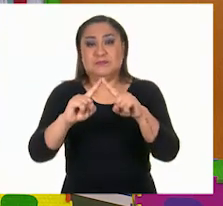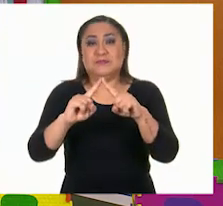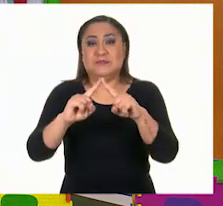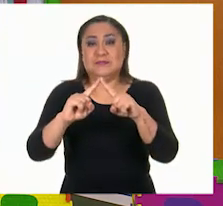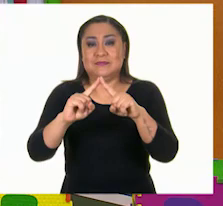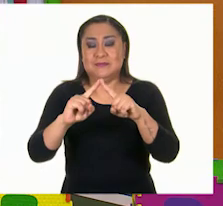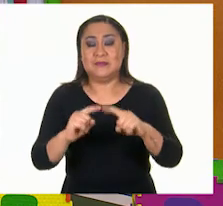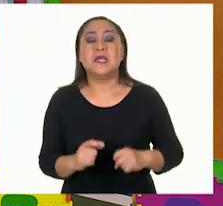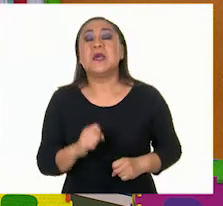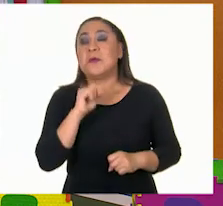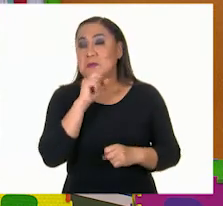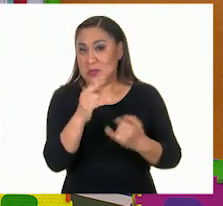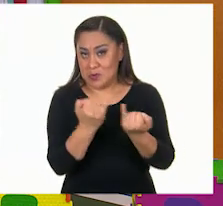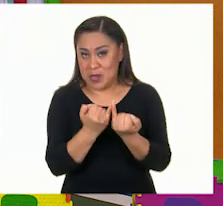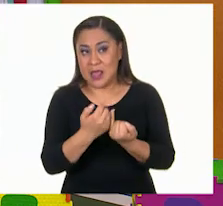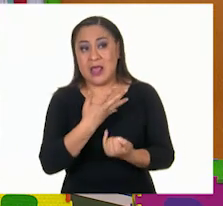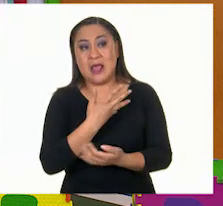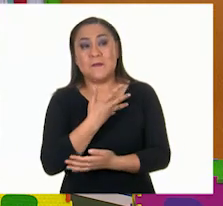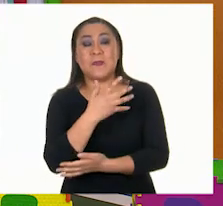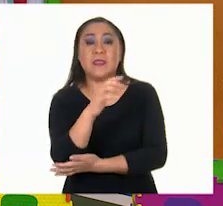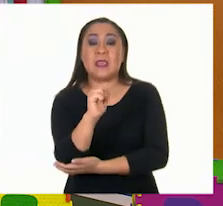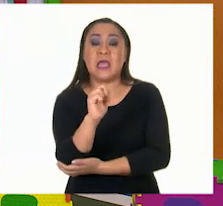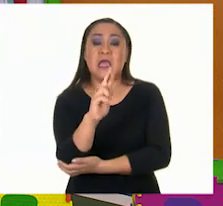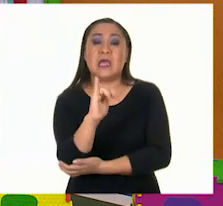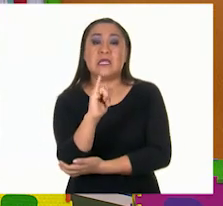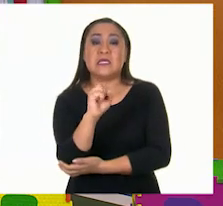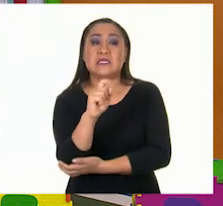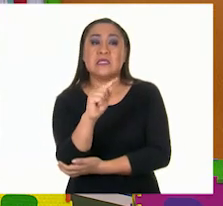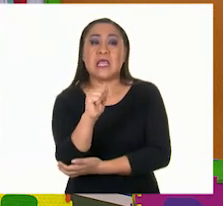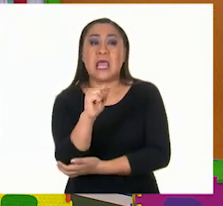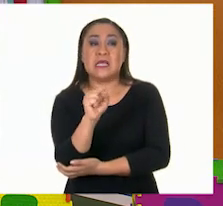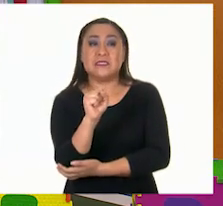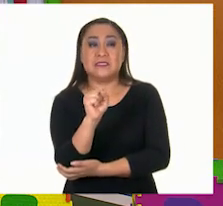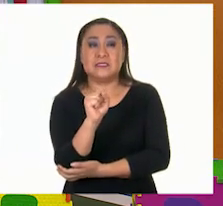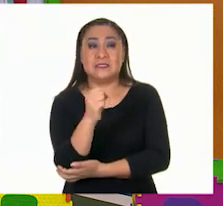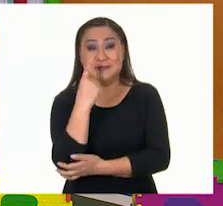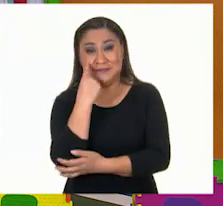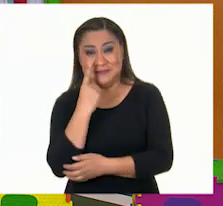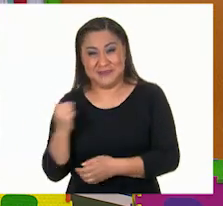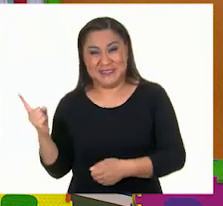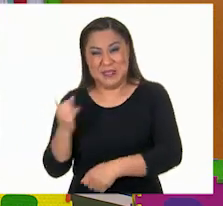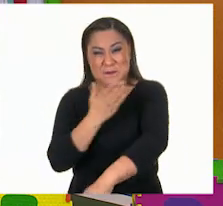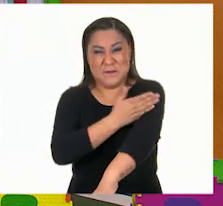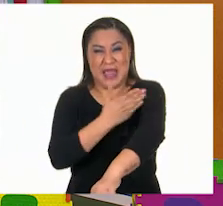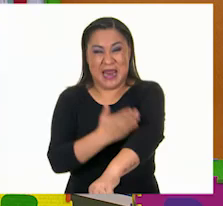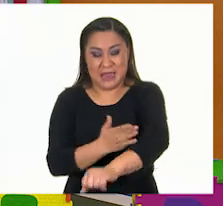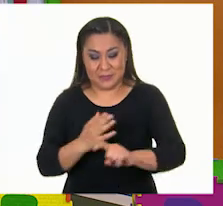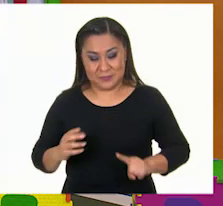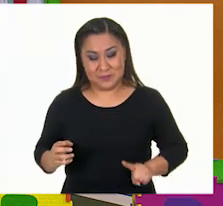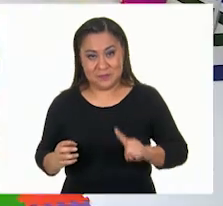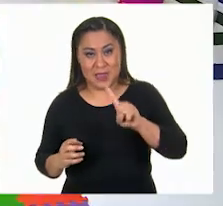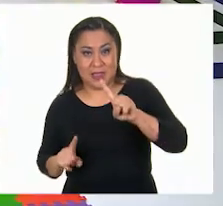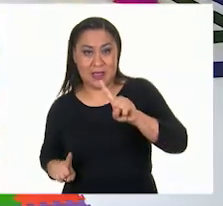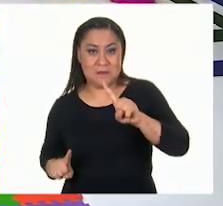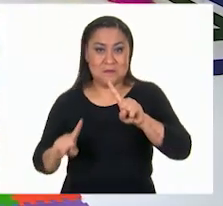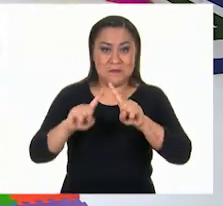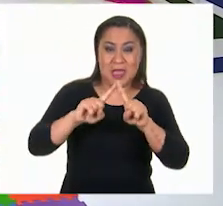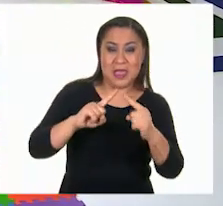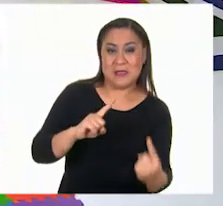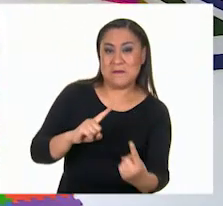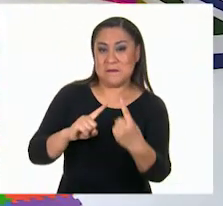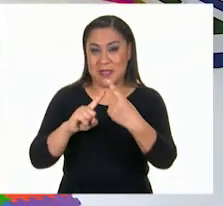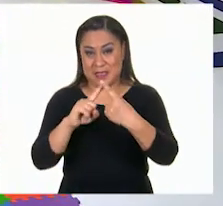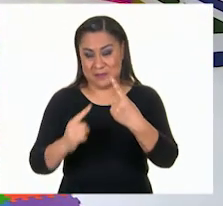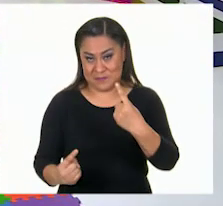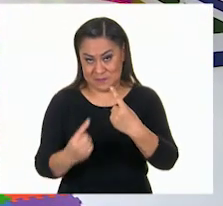También tiene aristas, que son estos palitos que ustedes observan, se llaman aristas. Y los